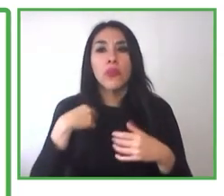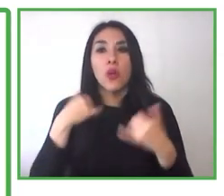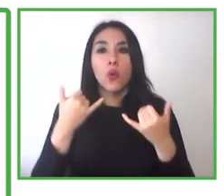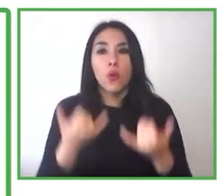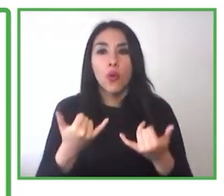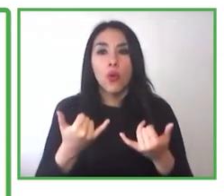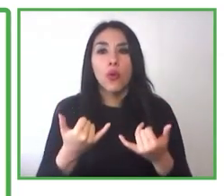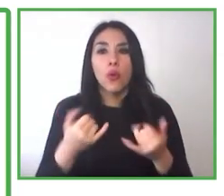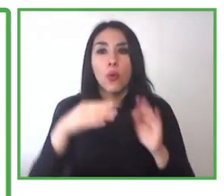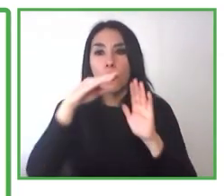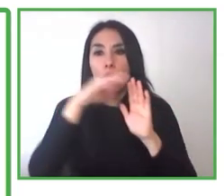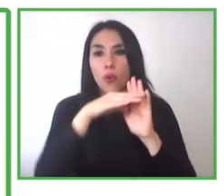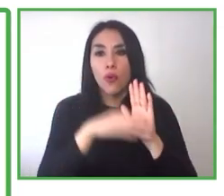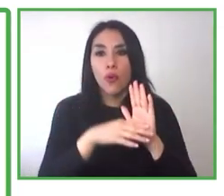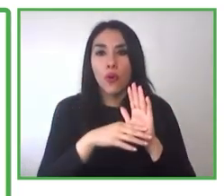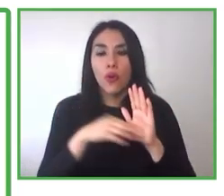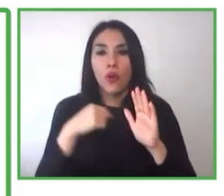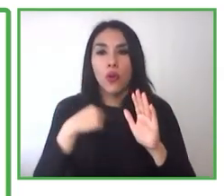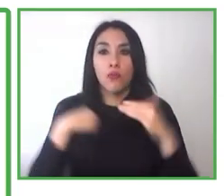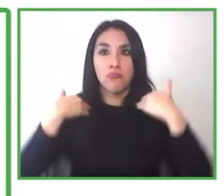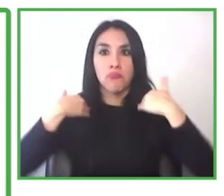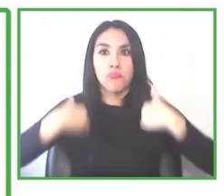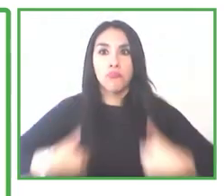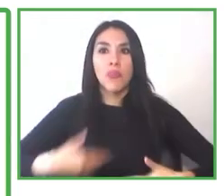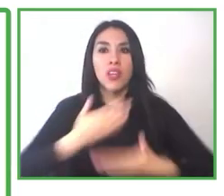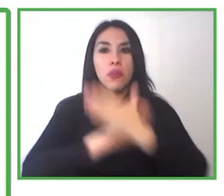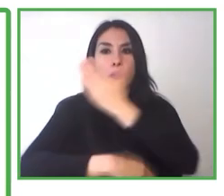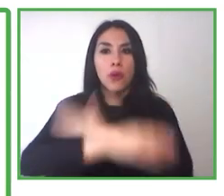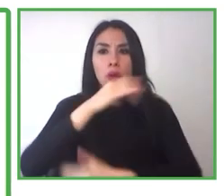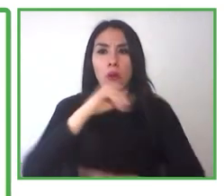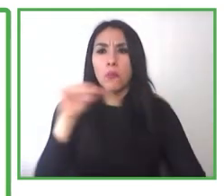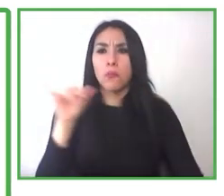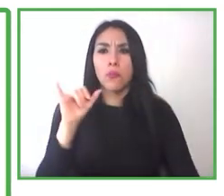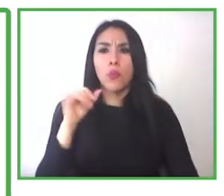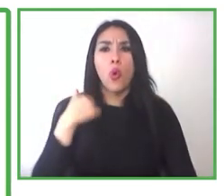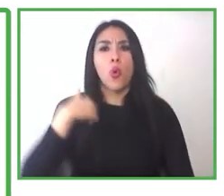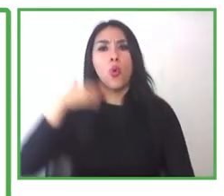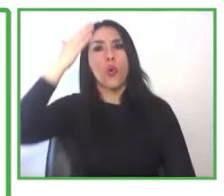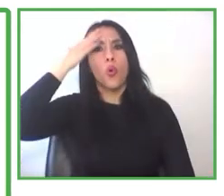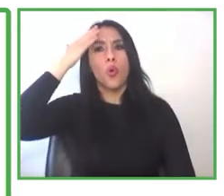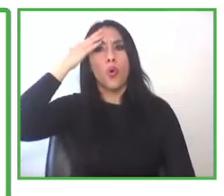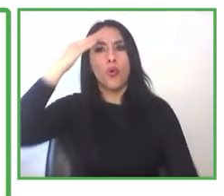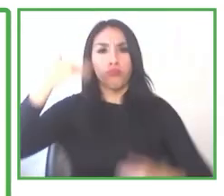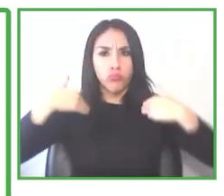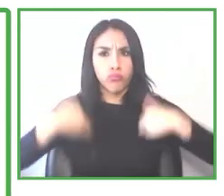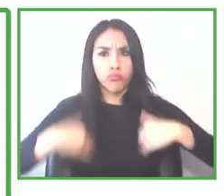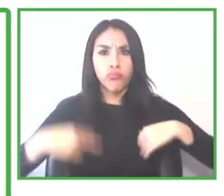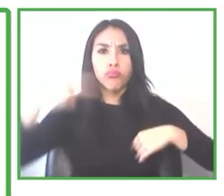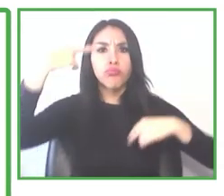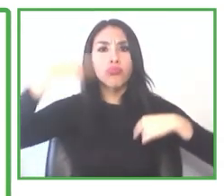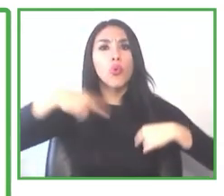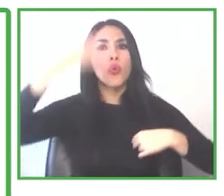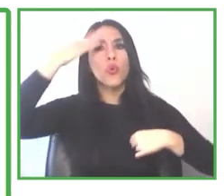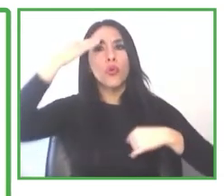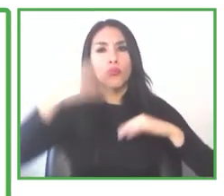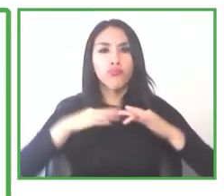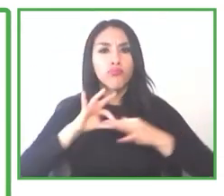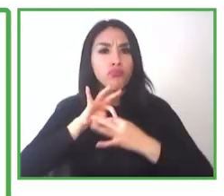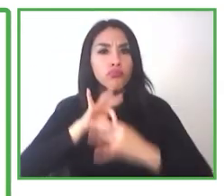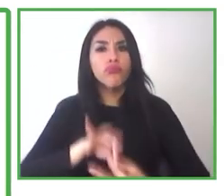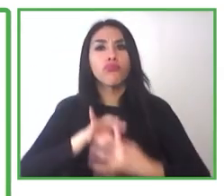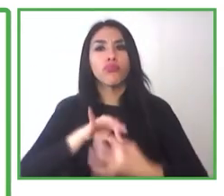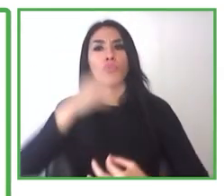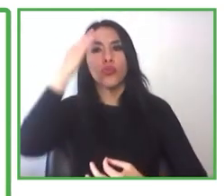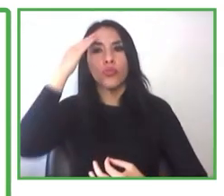habilidades, las destrezas, ¿cierto? Para poder desarrollar una función laboral que es definida por los sectores